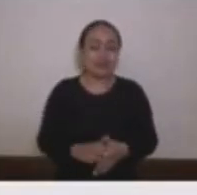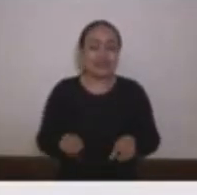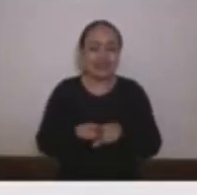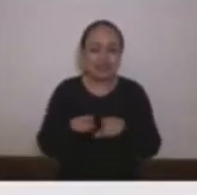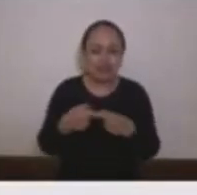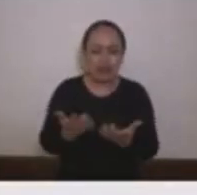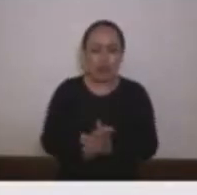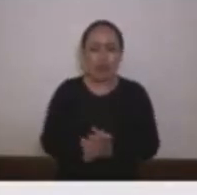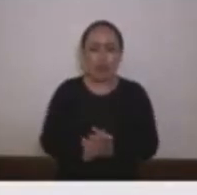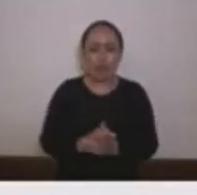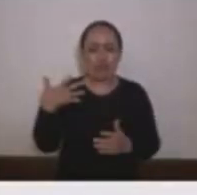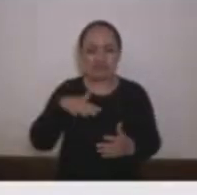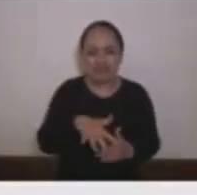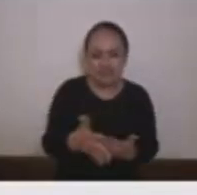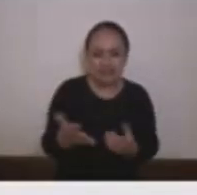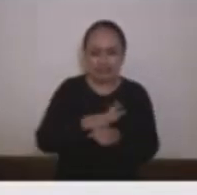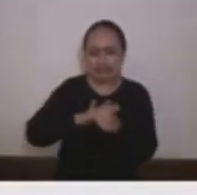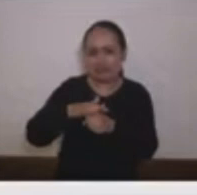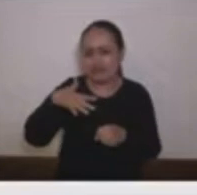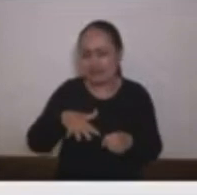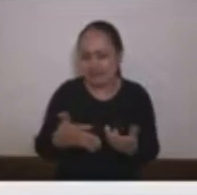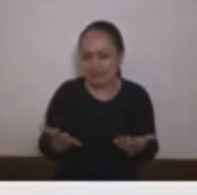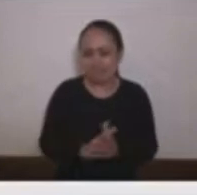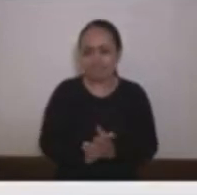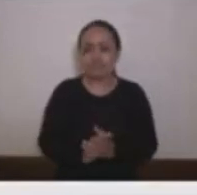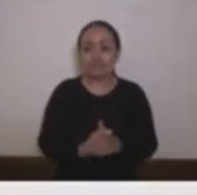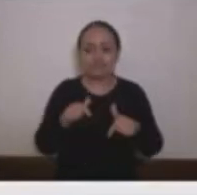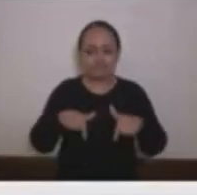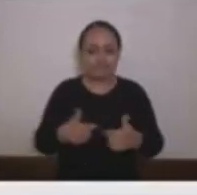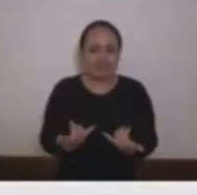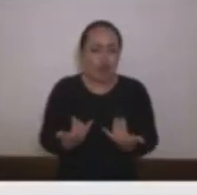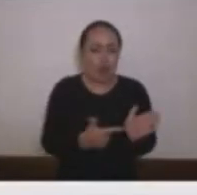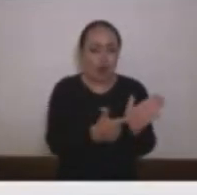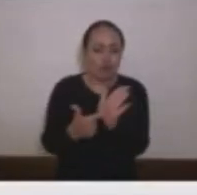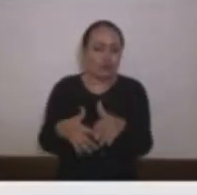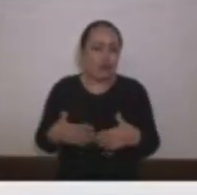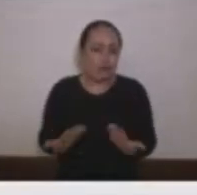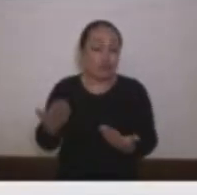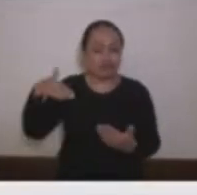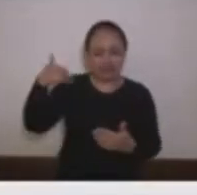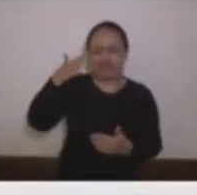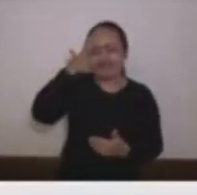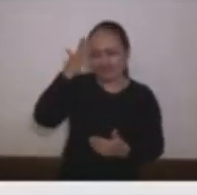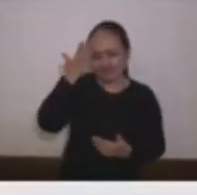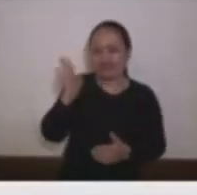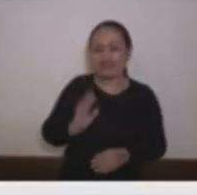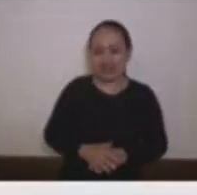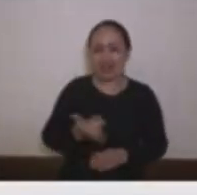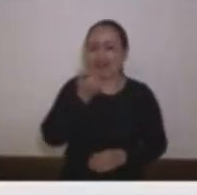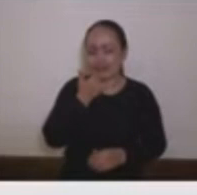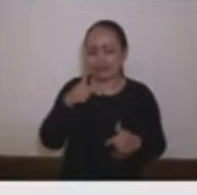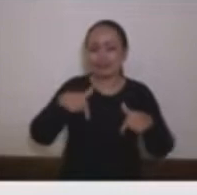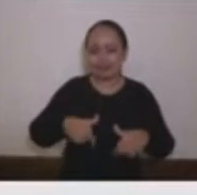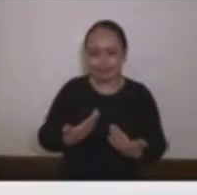irregularidades pero más lamentable era saber que este desenlace era de esperarse siempre lo advertimos no iba a